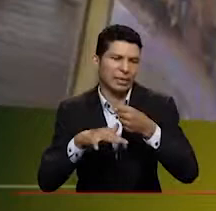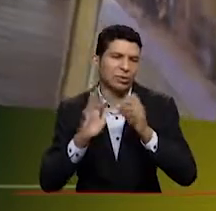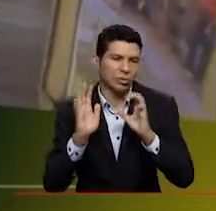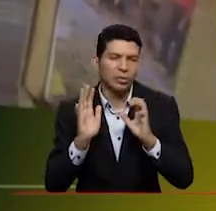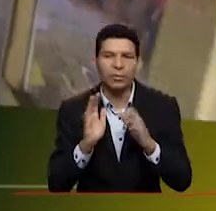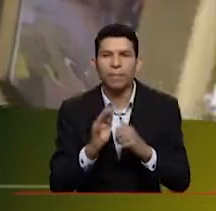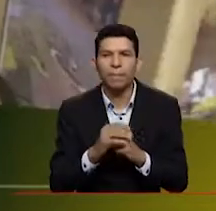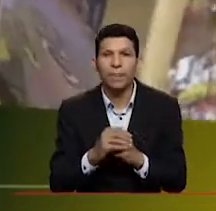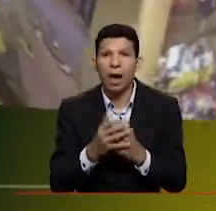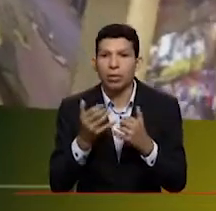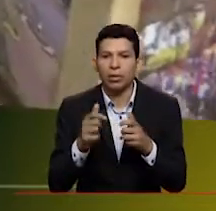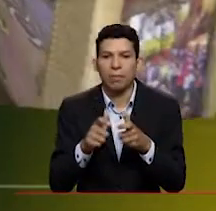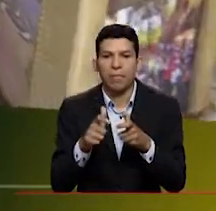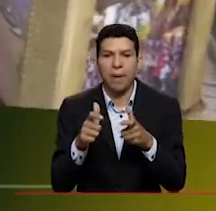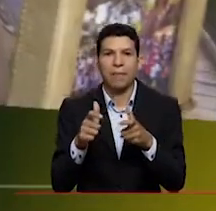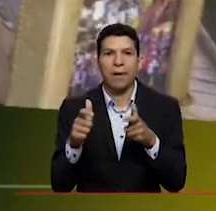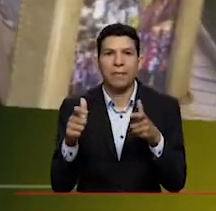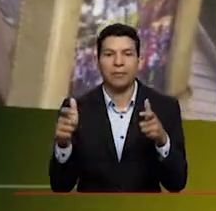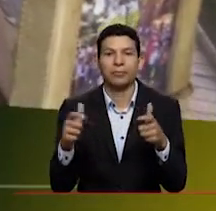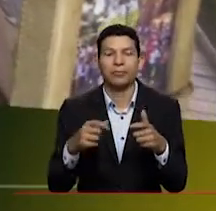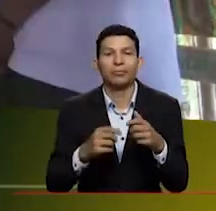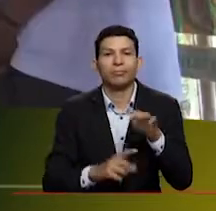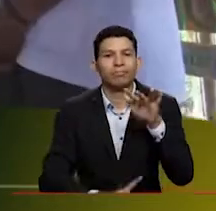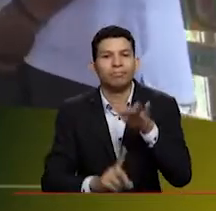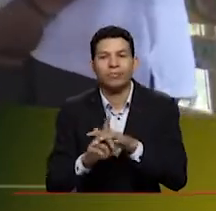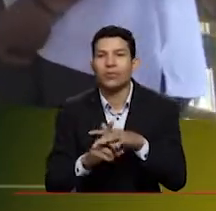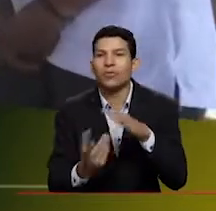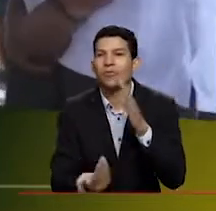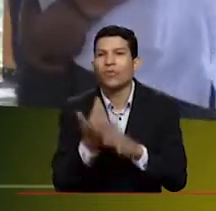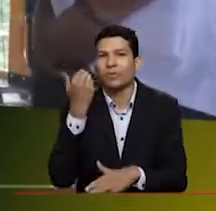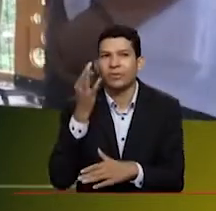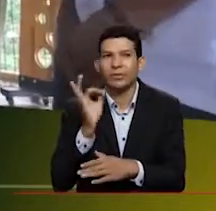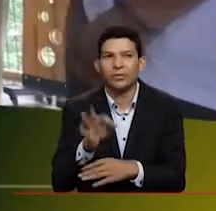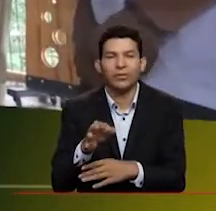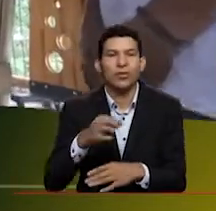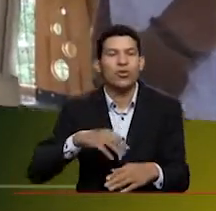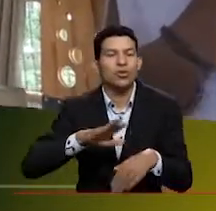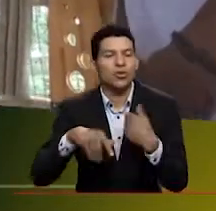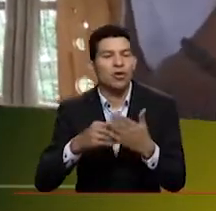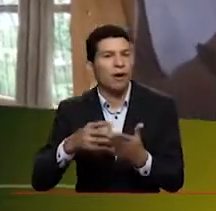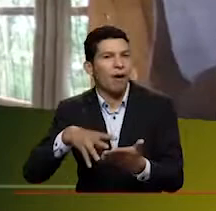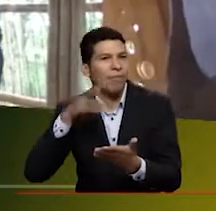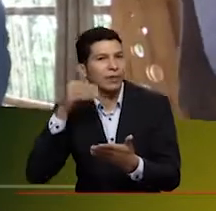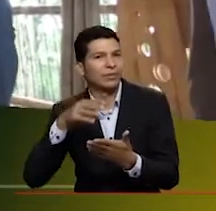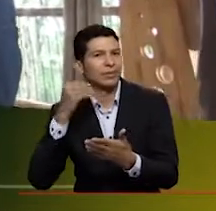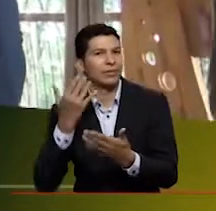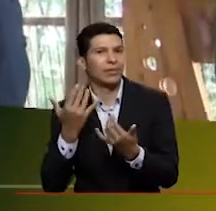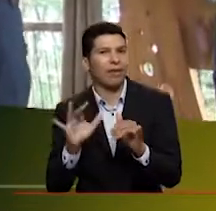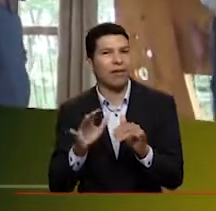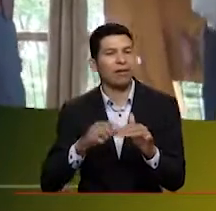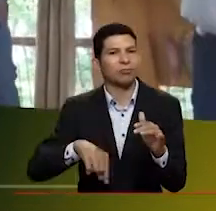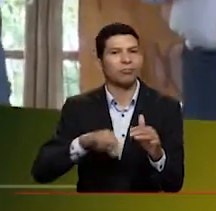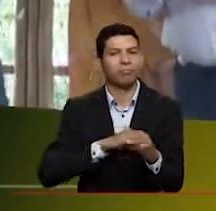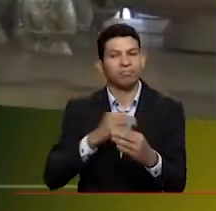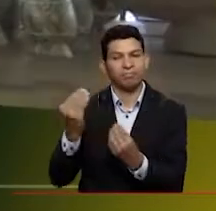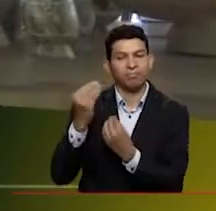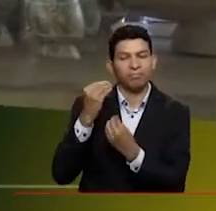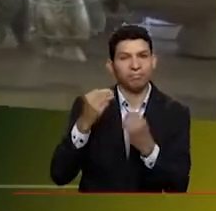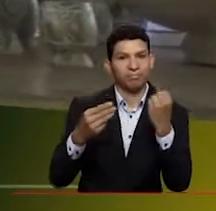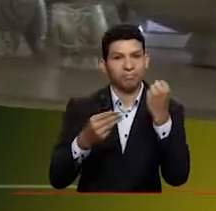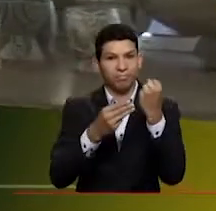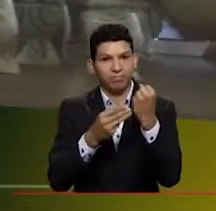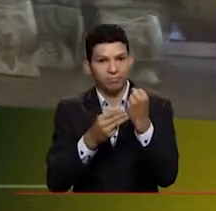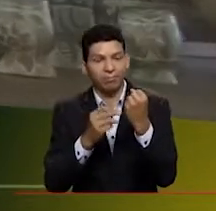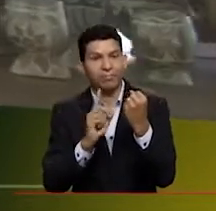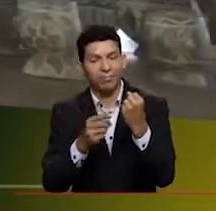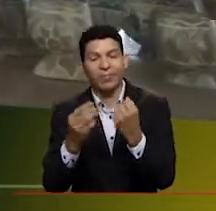y ahorita estamos empezando a crear uno nuevo, precisamente con todo lo que hemos aprendido, con las capacitaciones con el SENA, hemos hecho